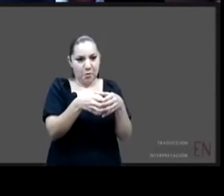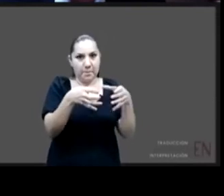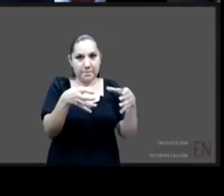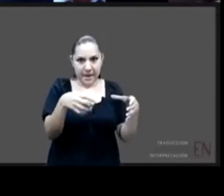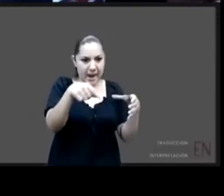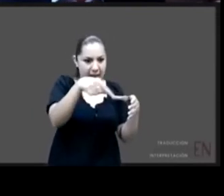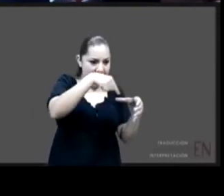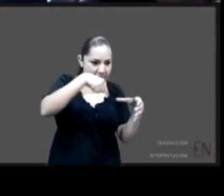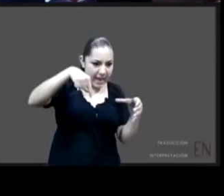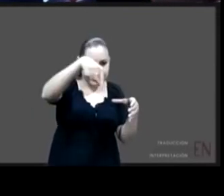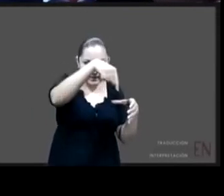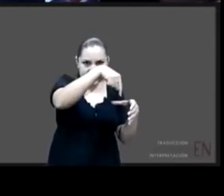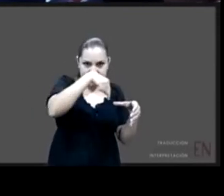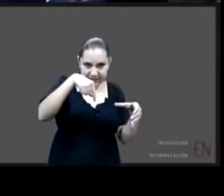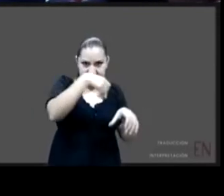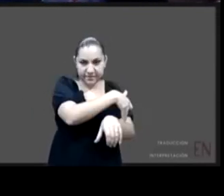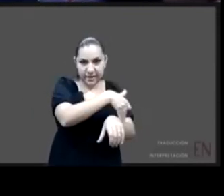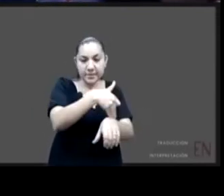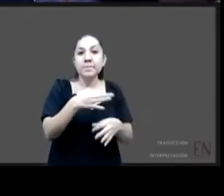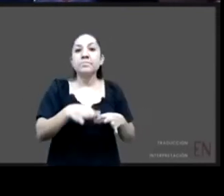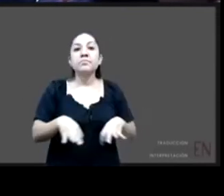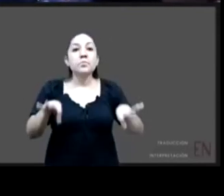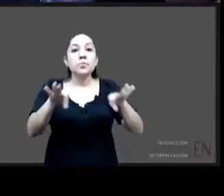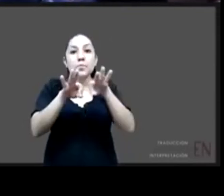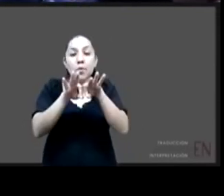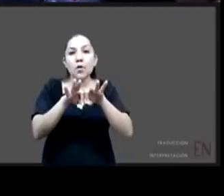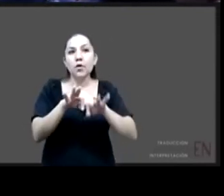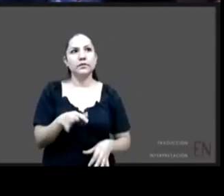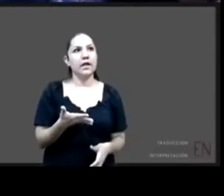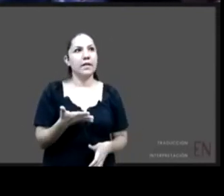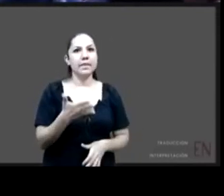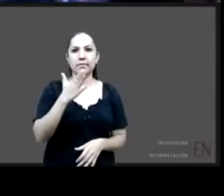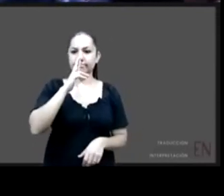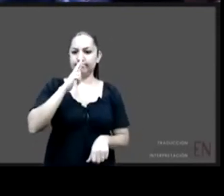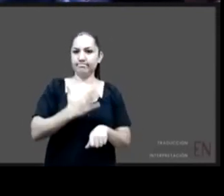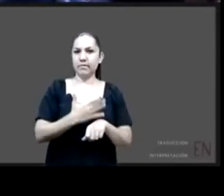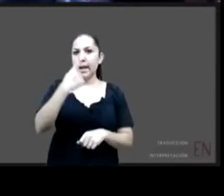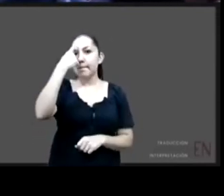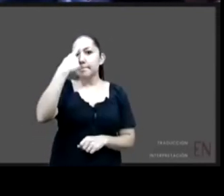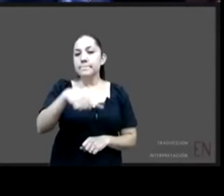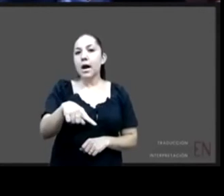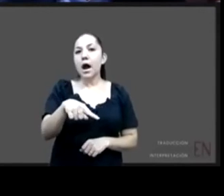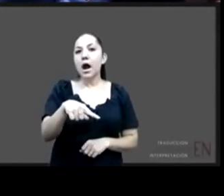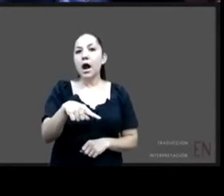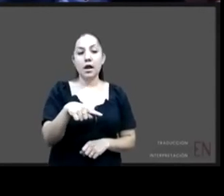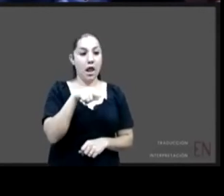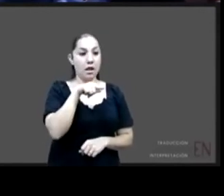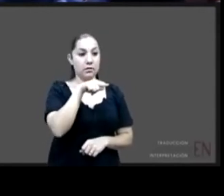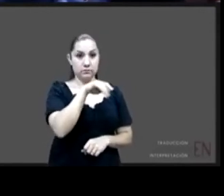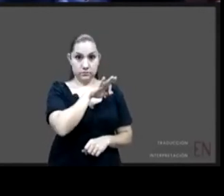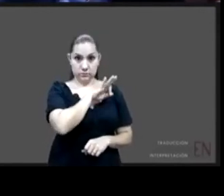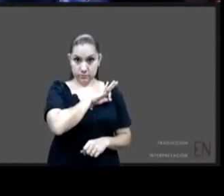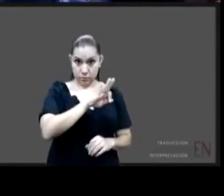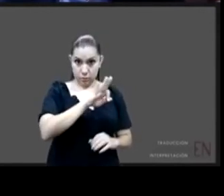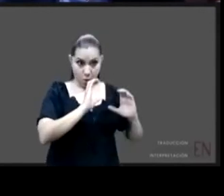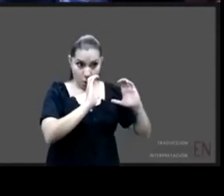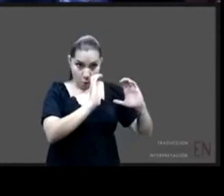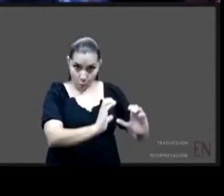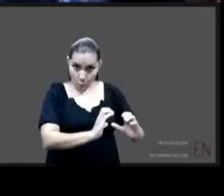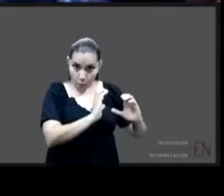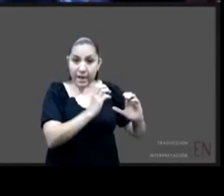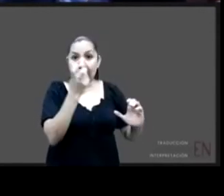capacidad de cuidado a todo nivel lo que se evalúa es la capacidad de cuidado desde el punto de vista psicológico